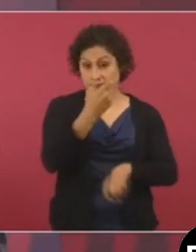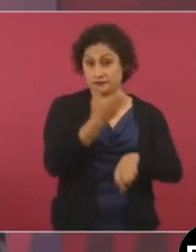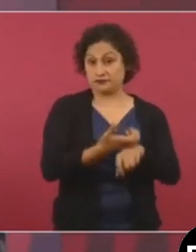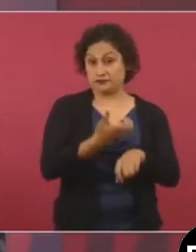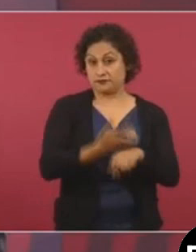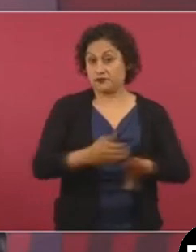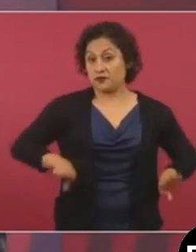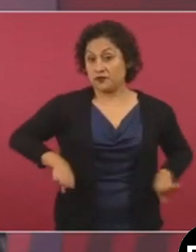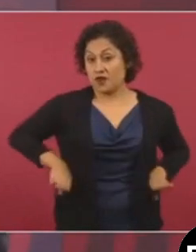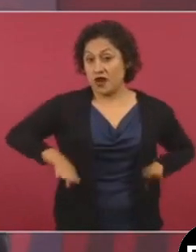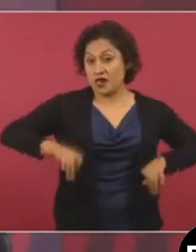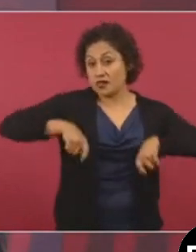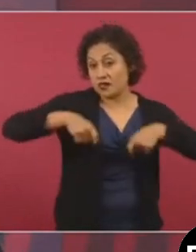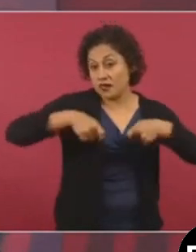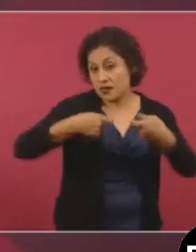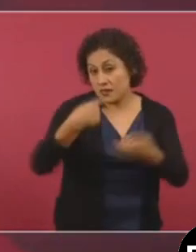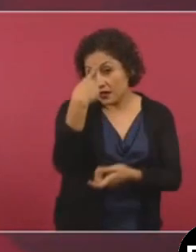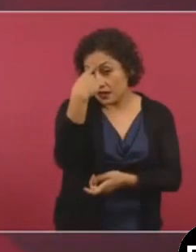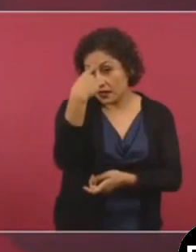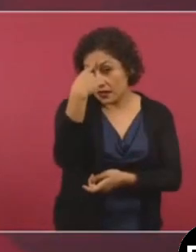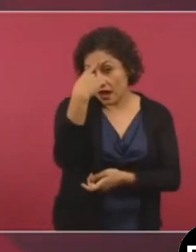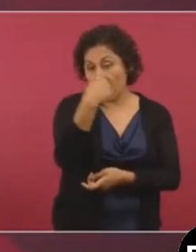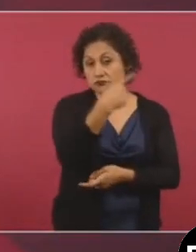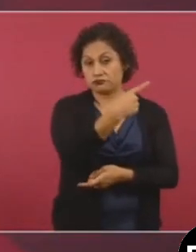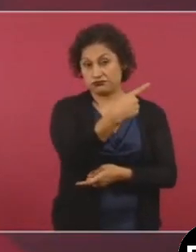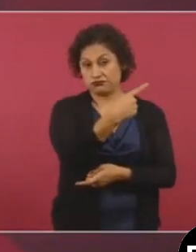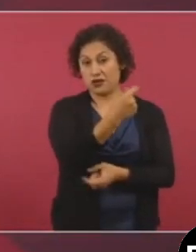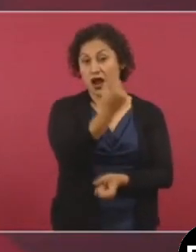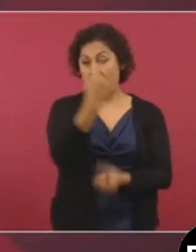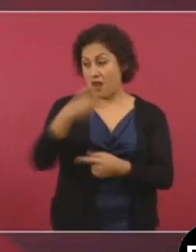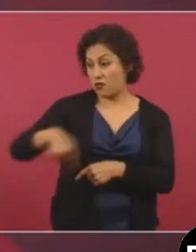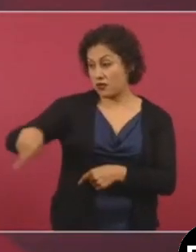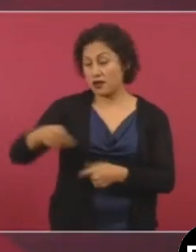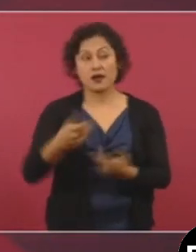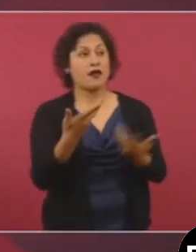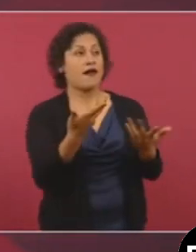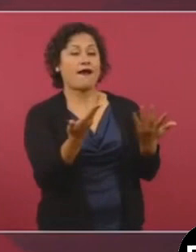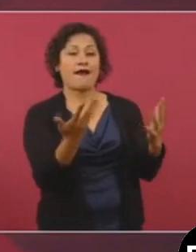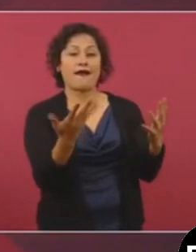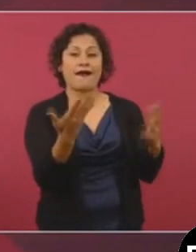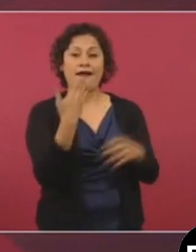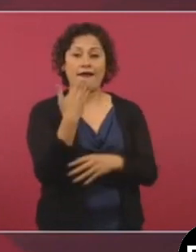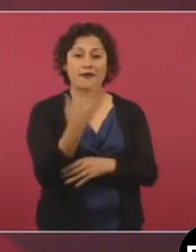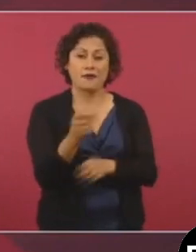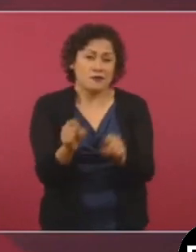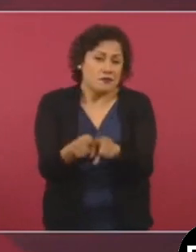son hasta aplaudidos aquí, también por el Reforma